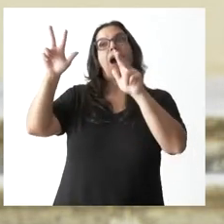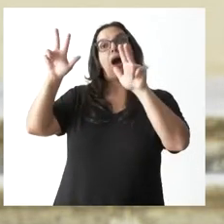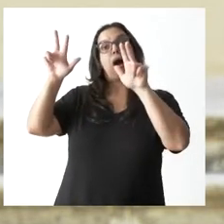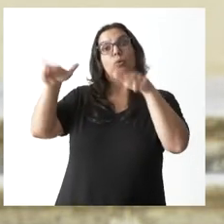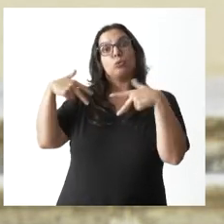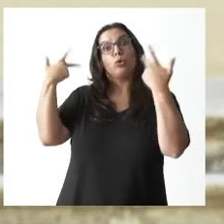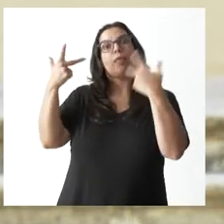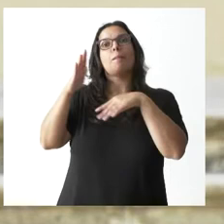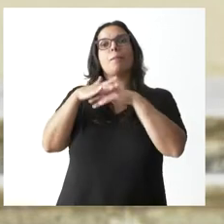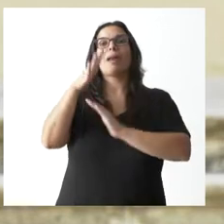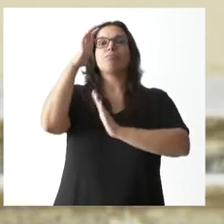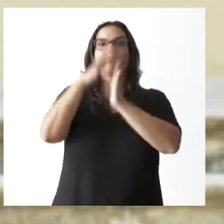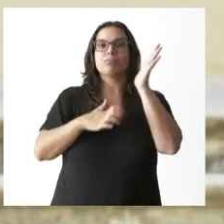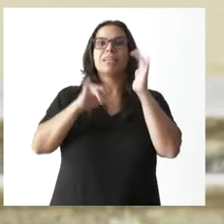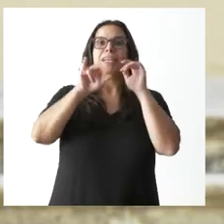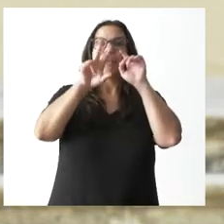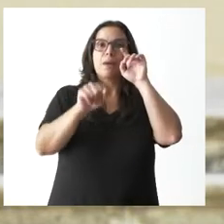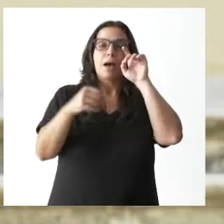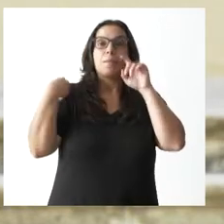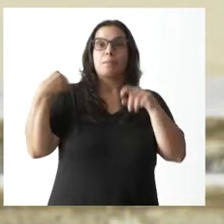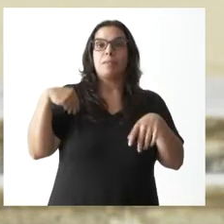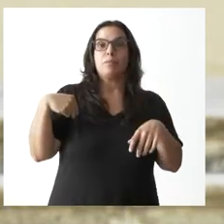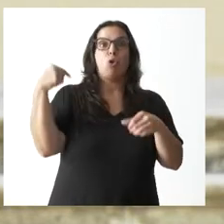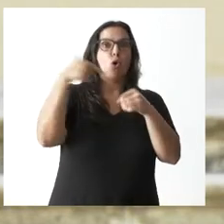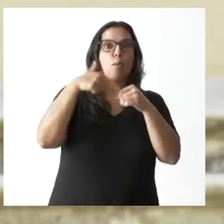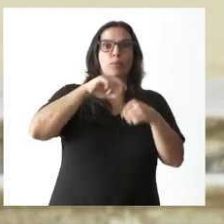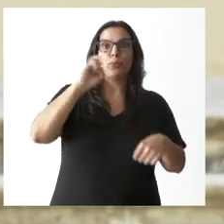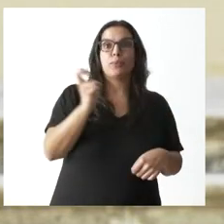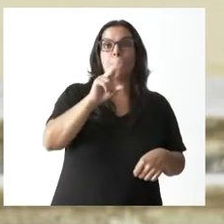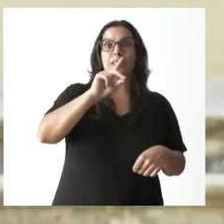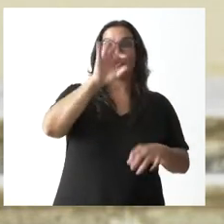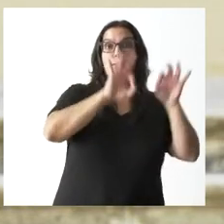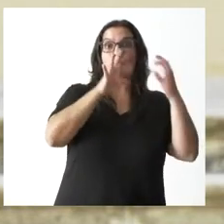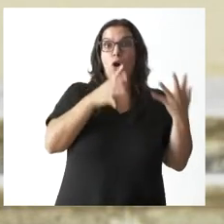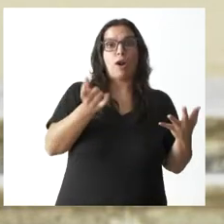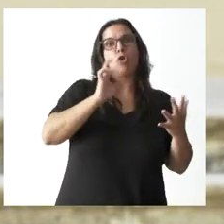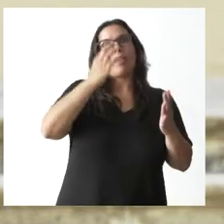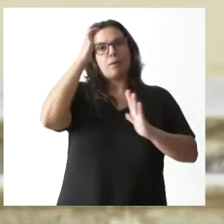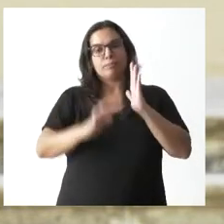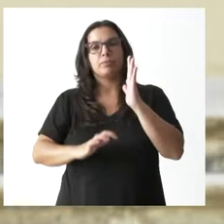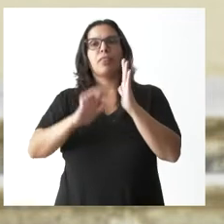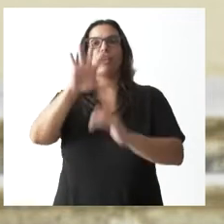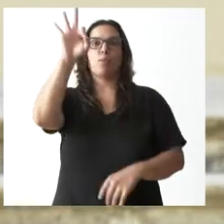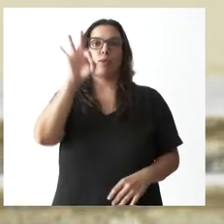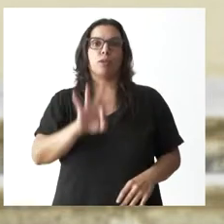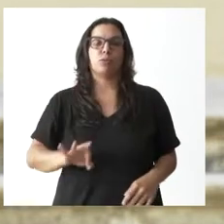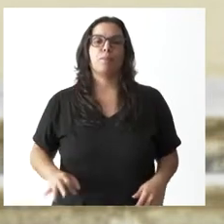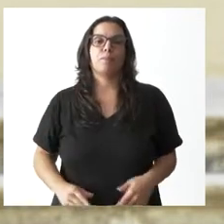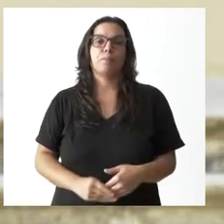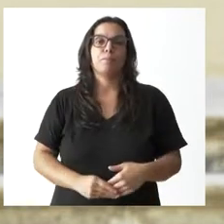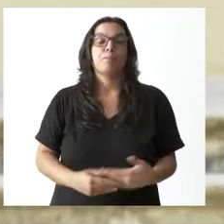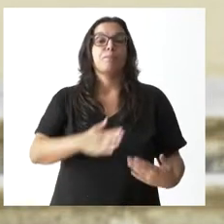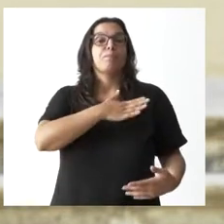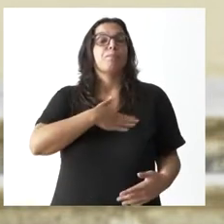para reducir el IVA de los combustibles del 21% al 5%. Quiero decir